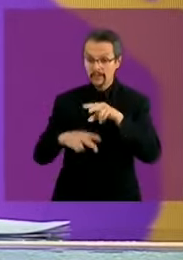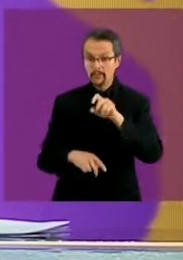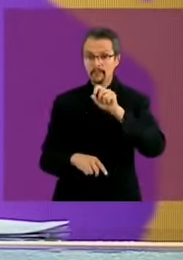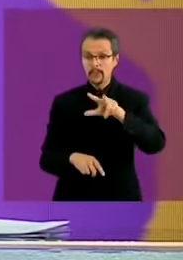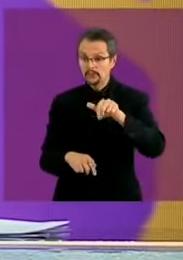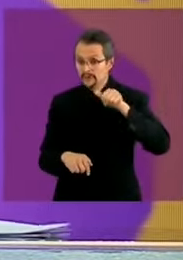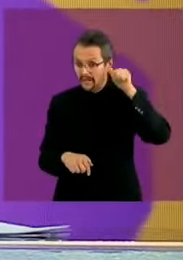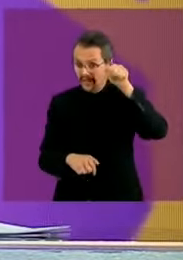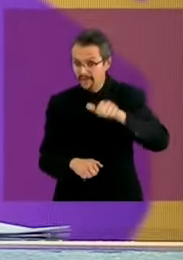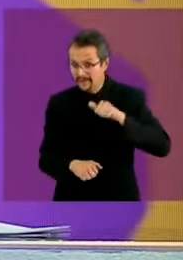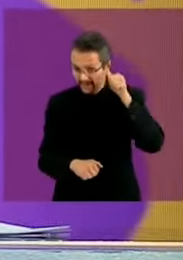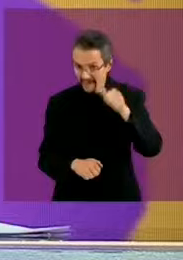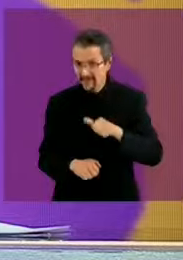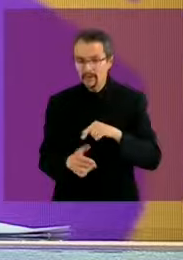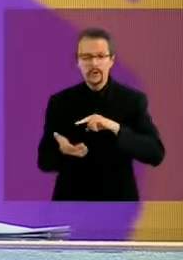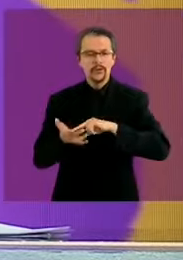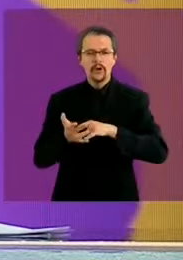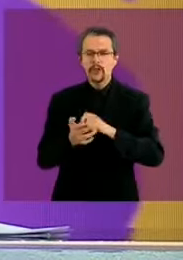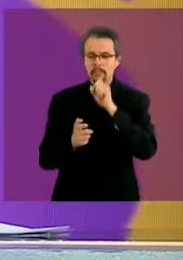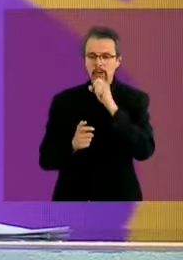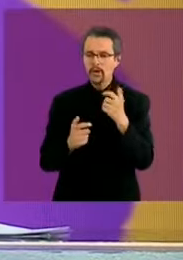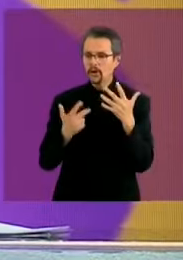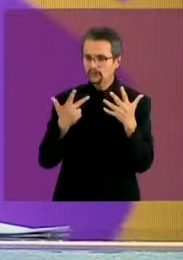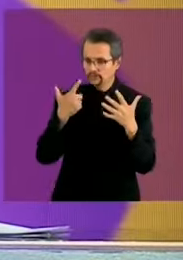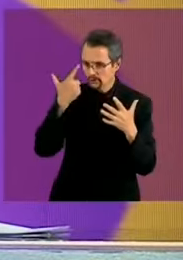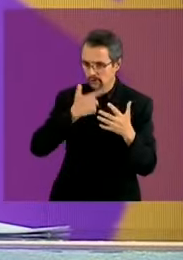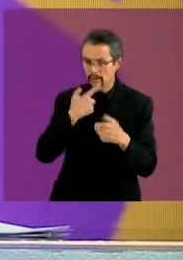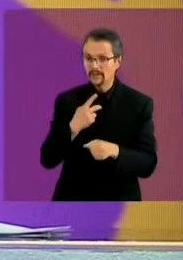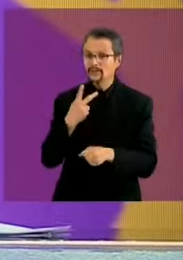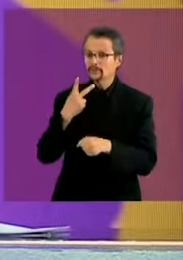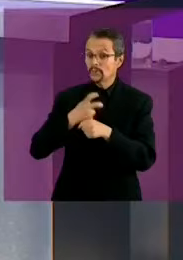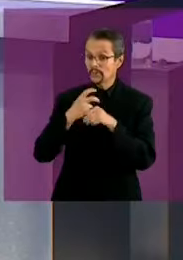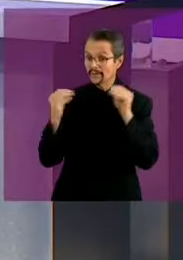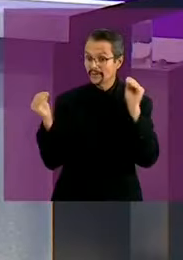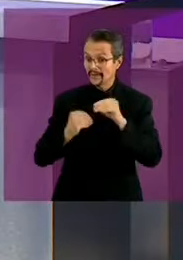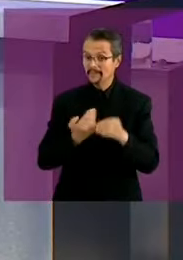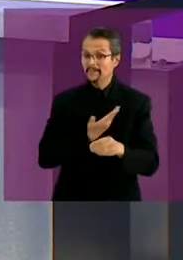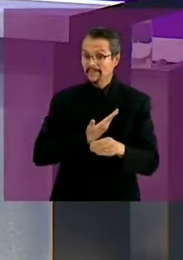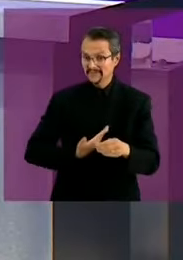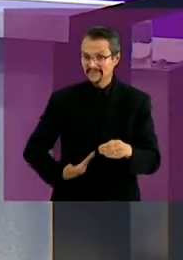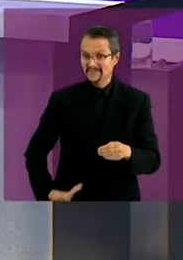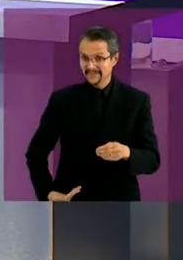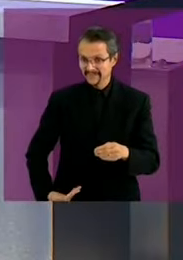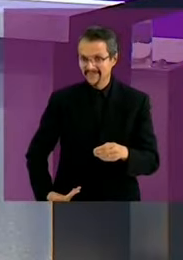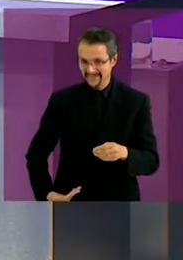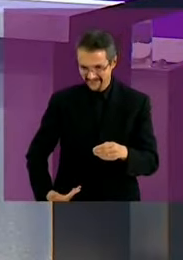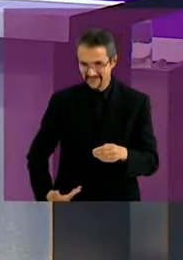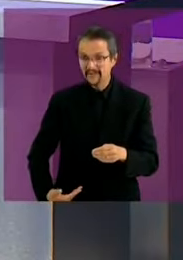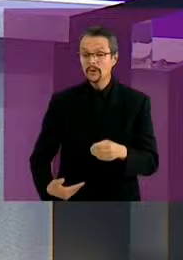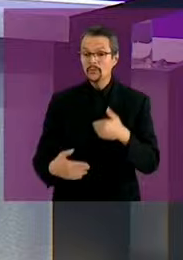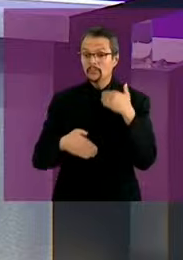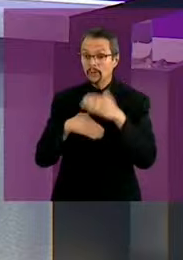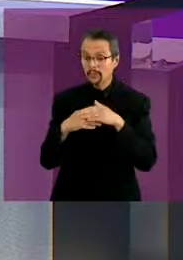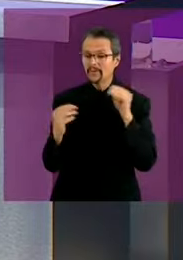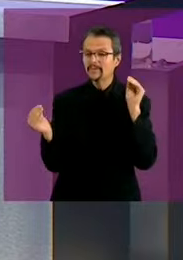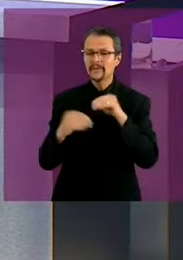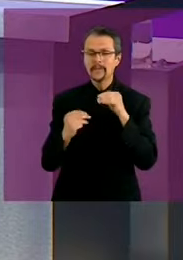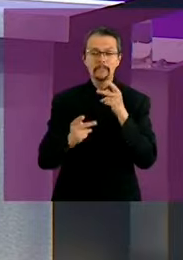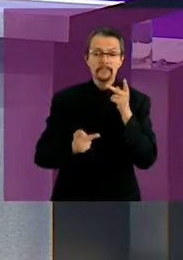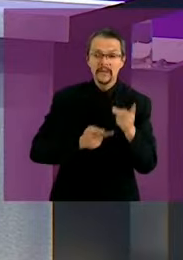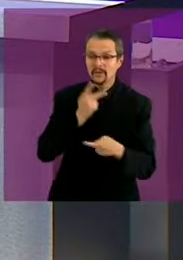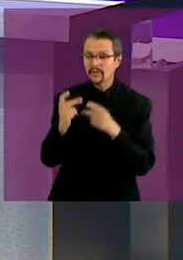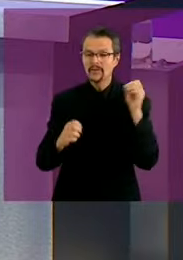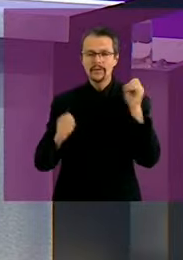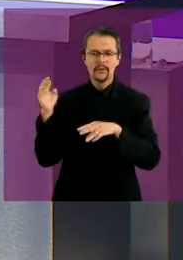abril en punto de las 8 de la noche para el segundo debate presidencial para ese próximo debate las preguntas de la ciudadanía